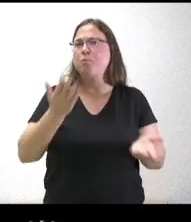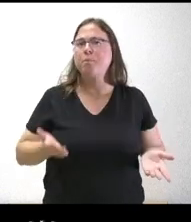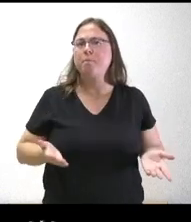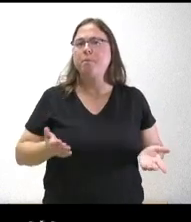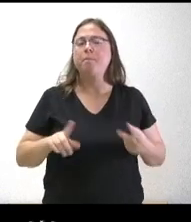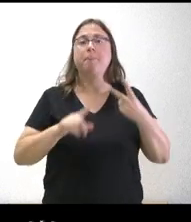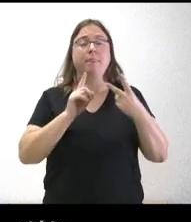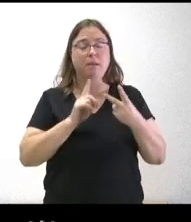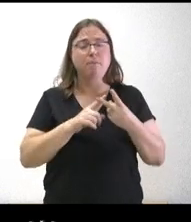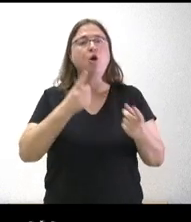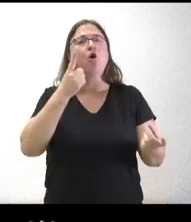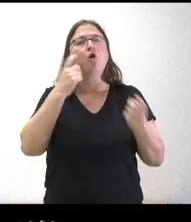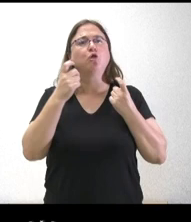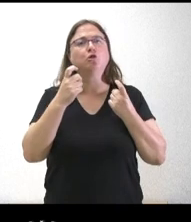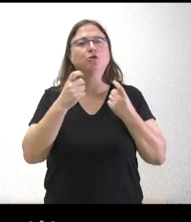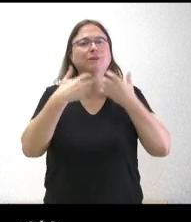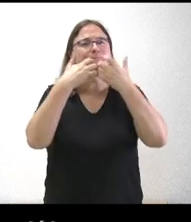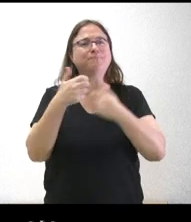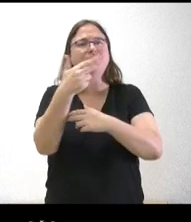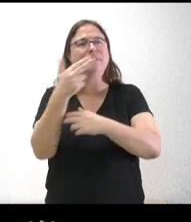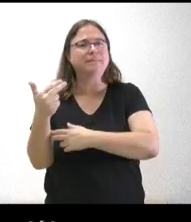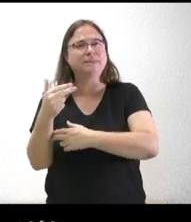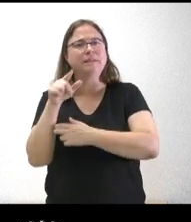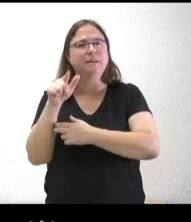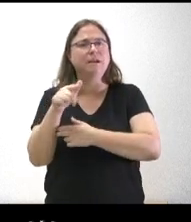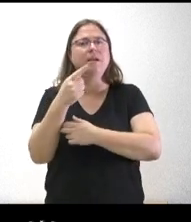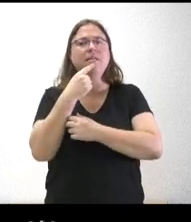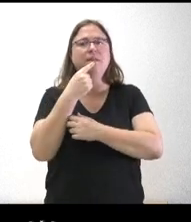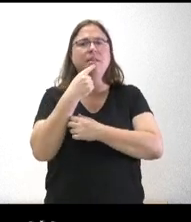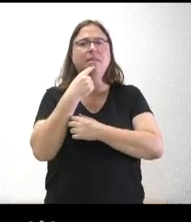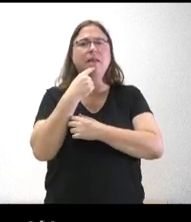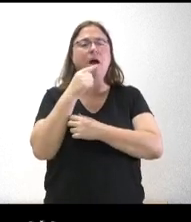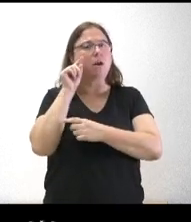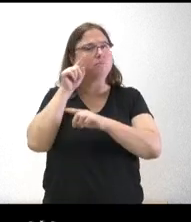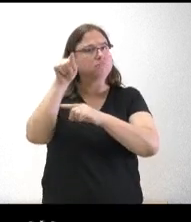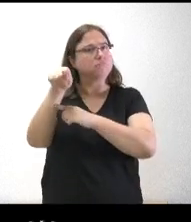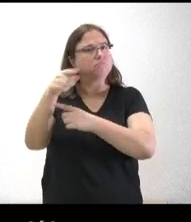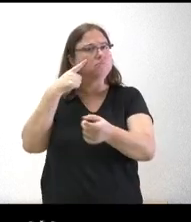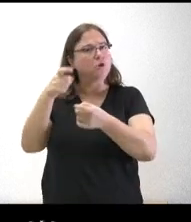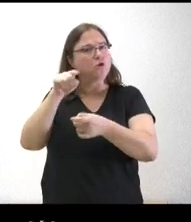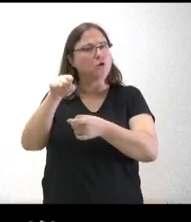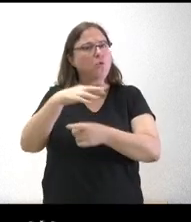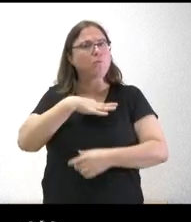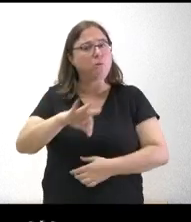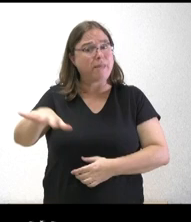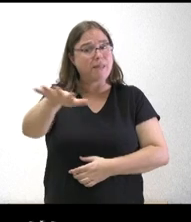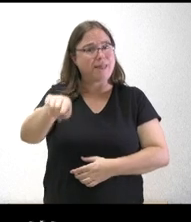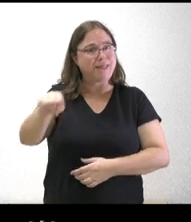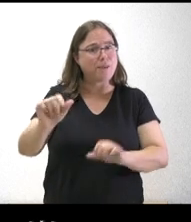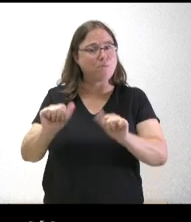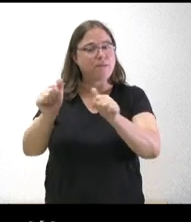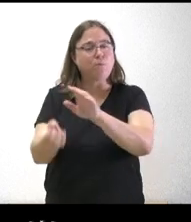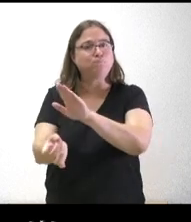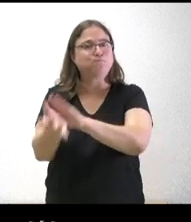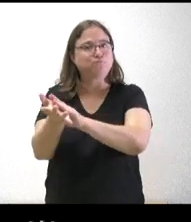control de la pista y factoría en voz mediano que ahora mismo está en el ojo del huracán como el posible lugar del